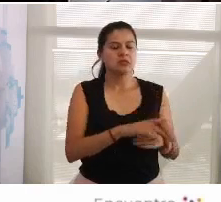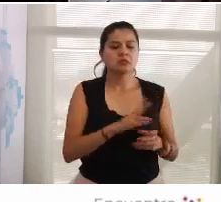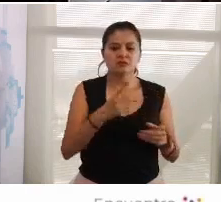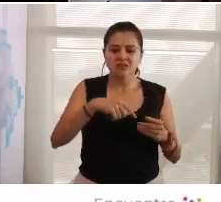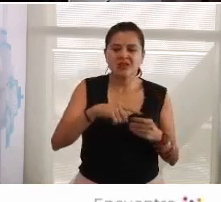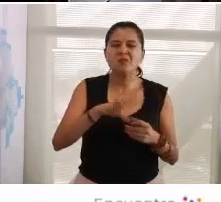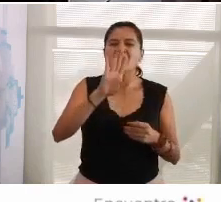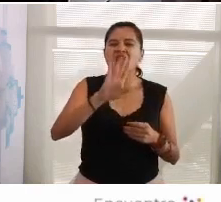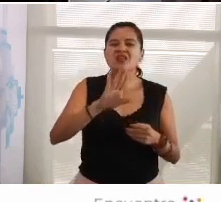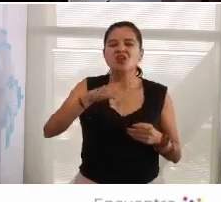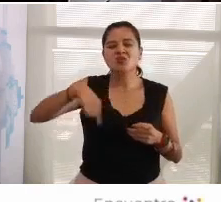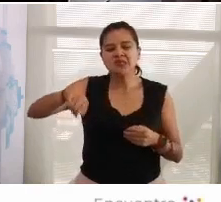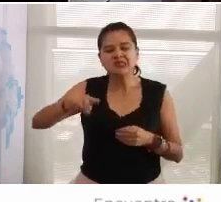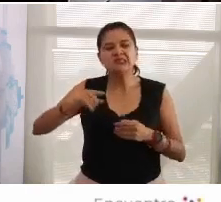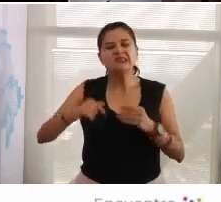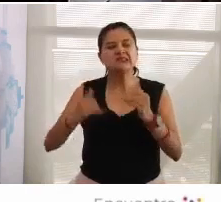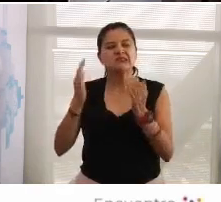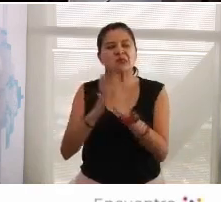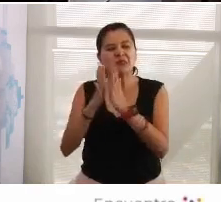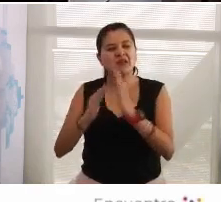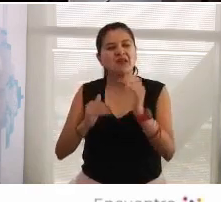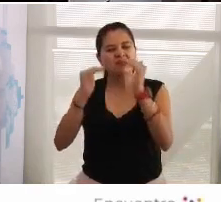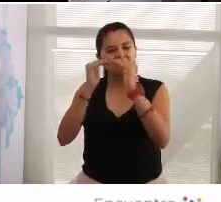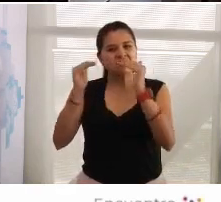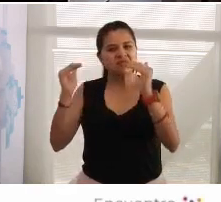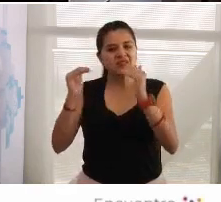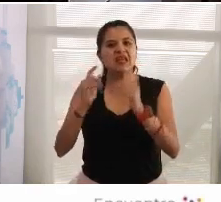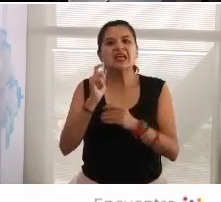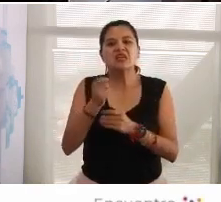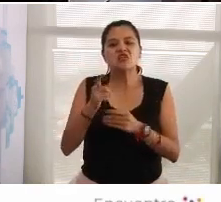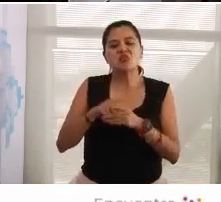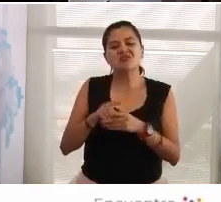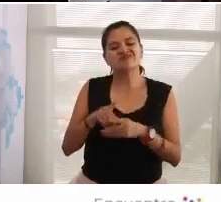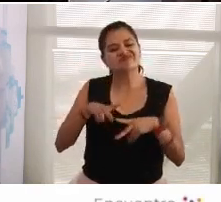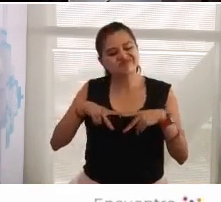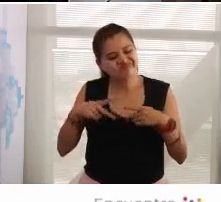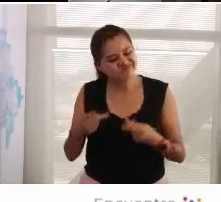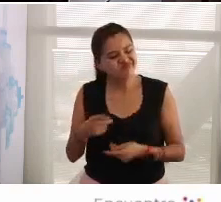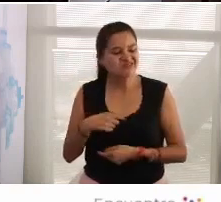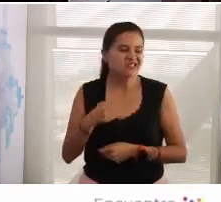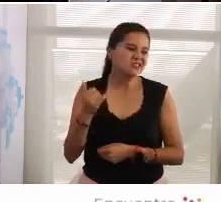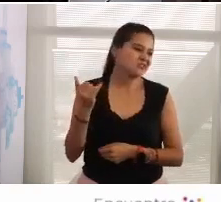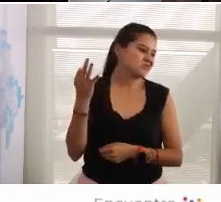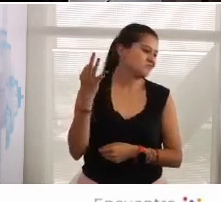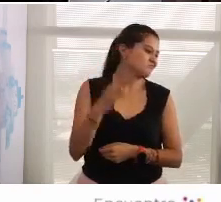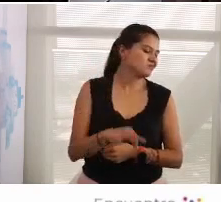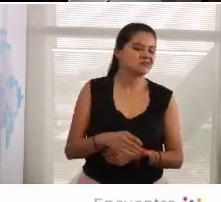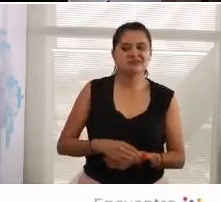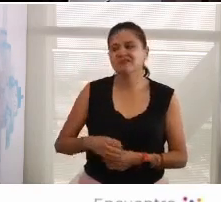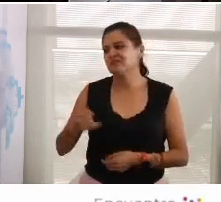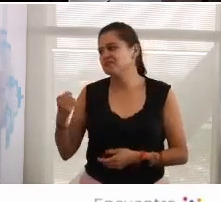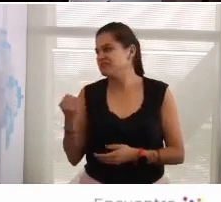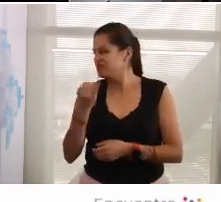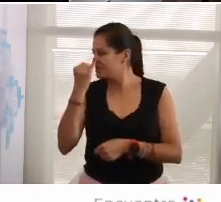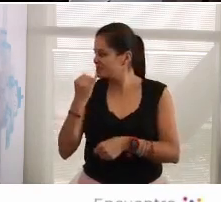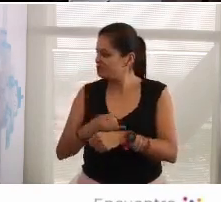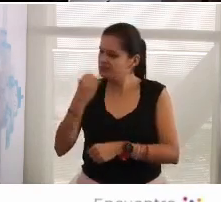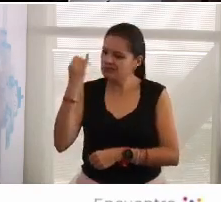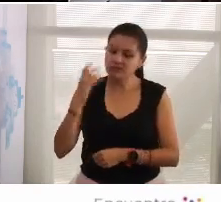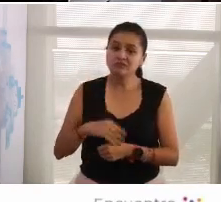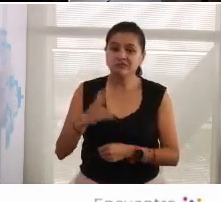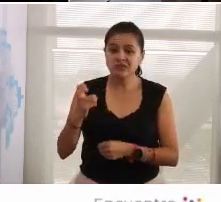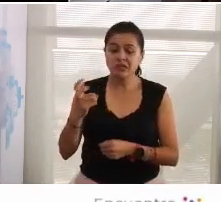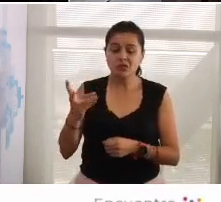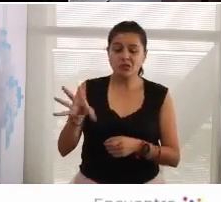decepción continua con los gobiernos que arroja la democracia. Ese es el problema, ese es, digamos, el gran marco del asunto. Pero